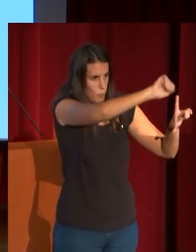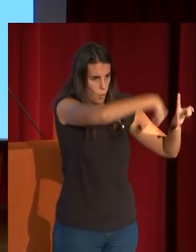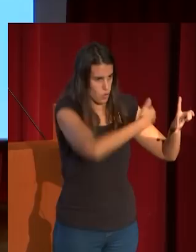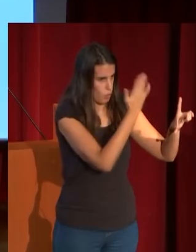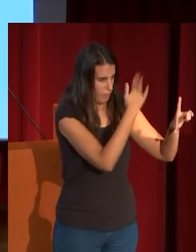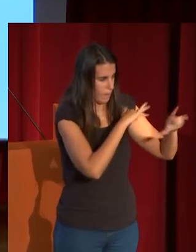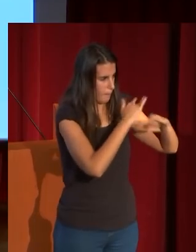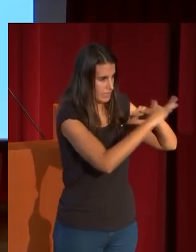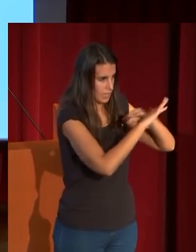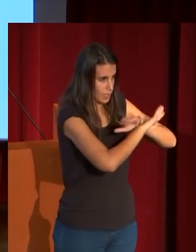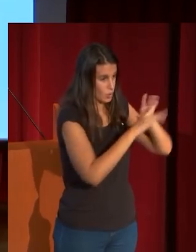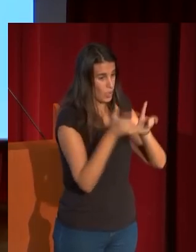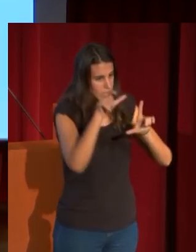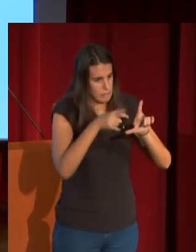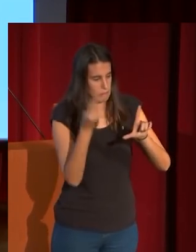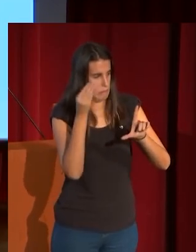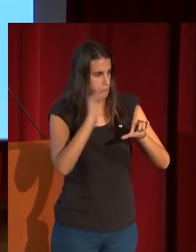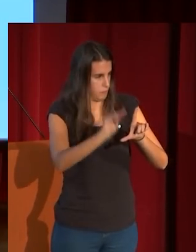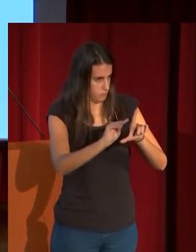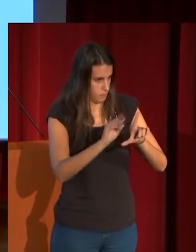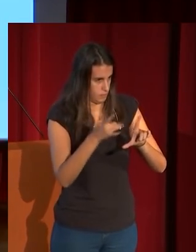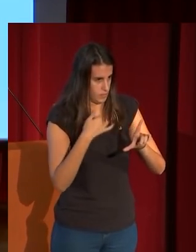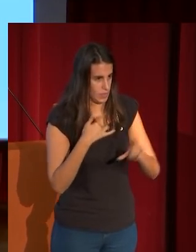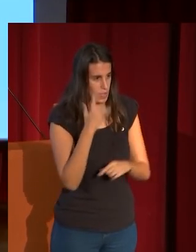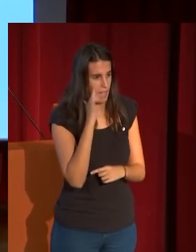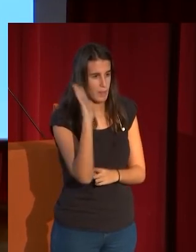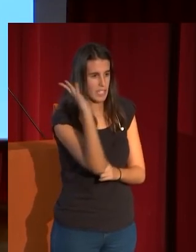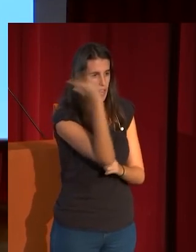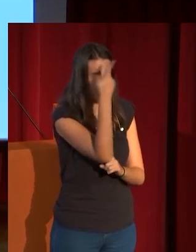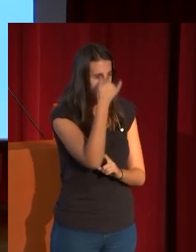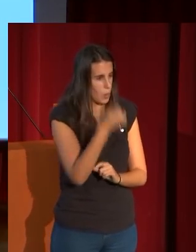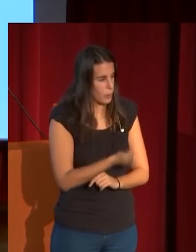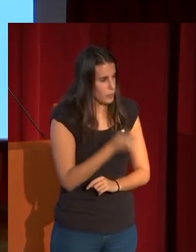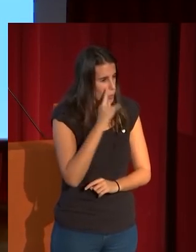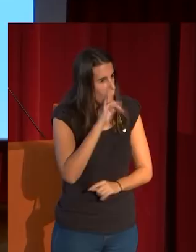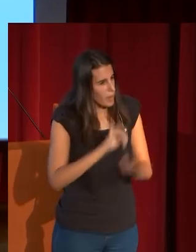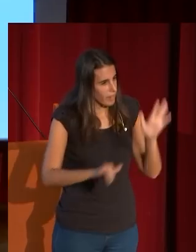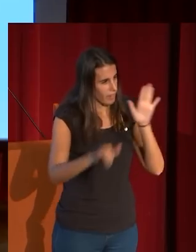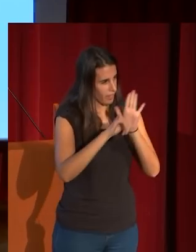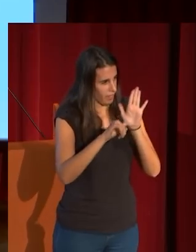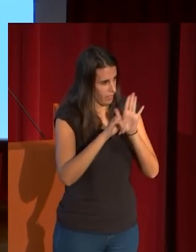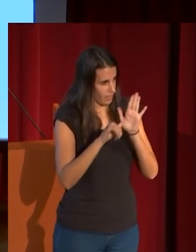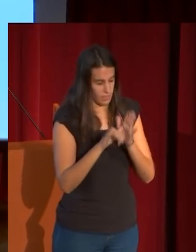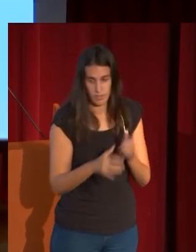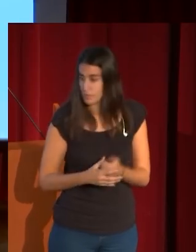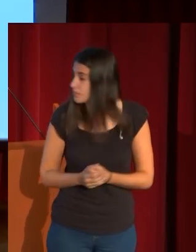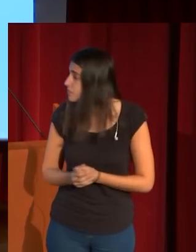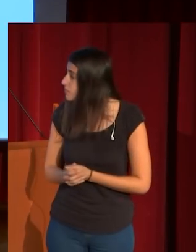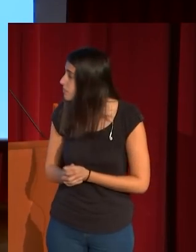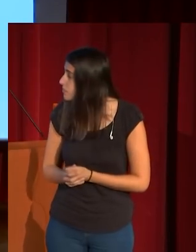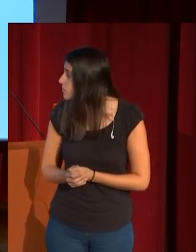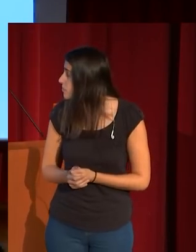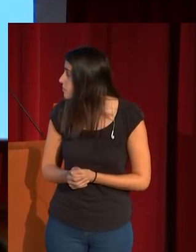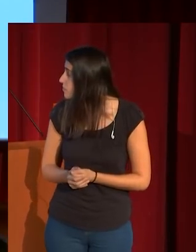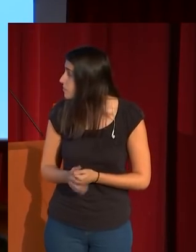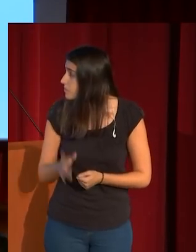con un cielo más dinámico que parece venirse hacia nosotros como es habitual en los cielos de Fortuny o también esta visión